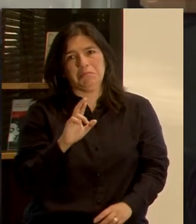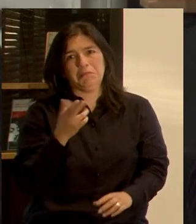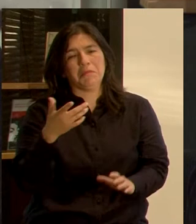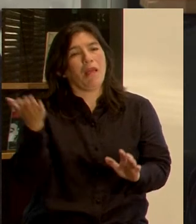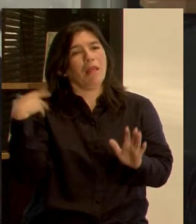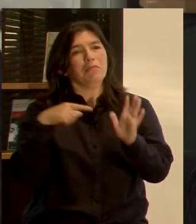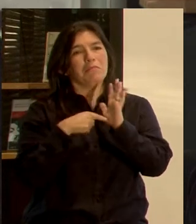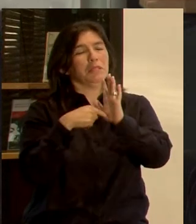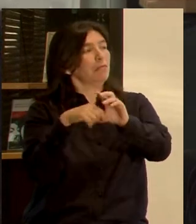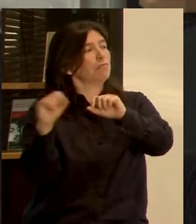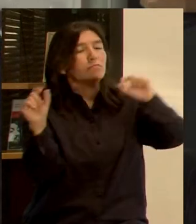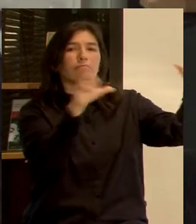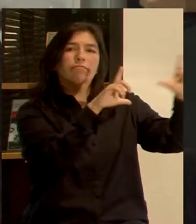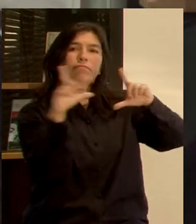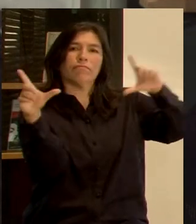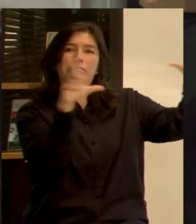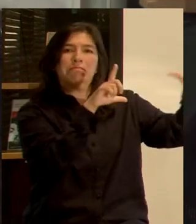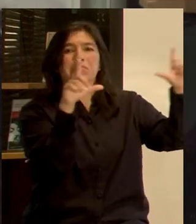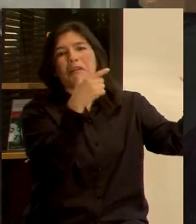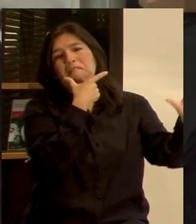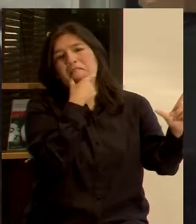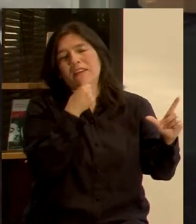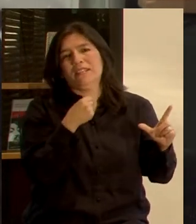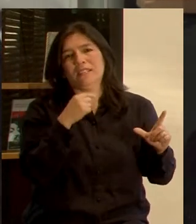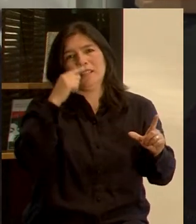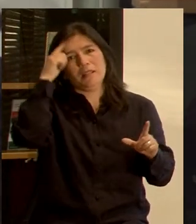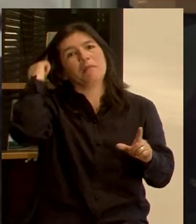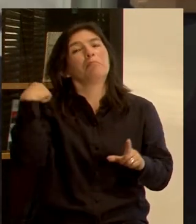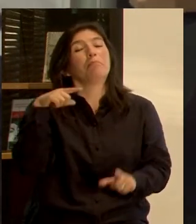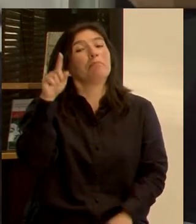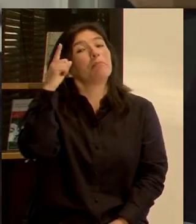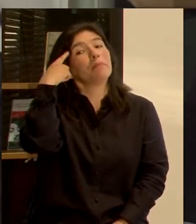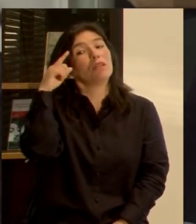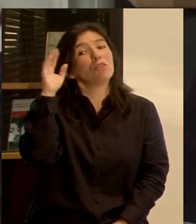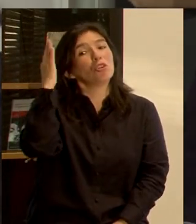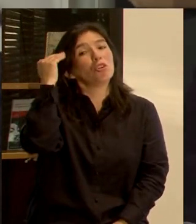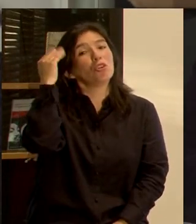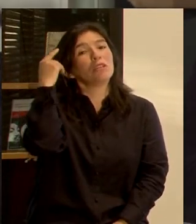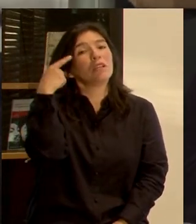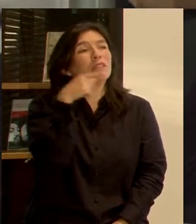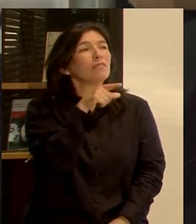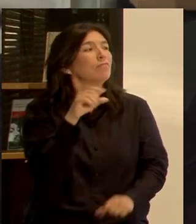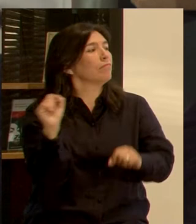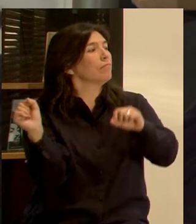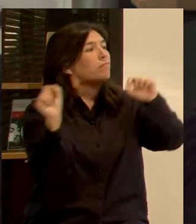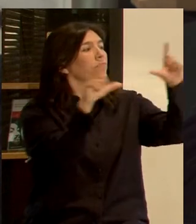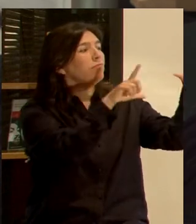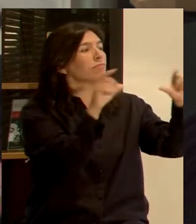presentación que traje podría ser más fácil. No sé si cómo voy a ir corriendo eso.